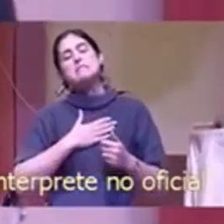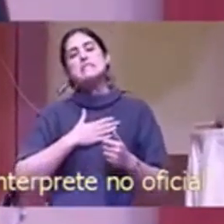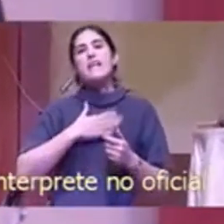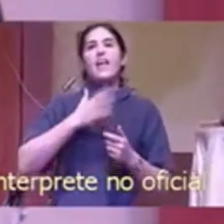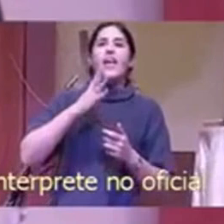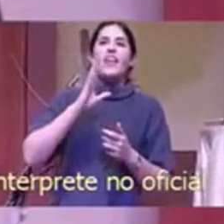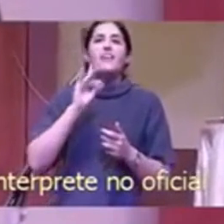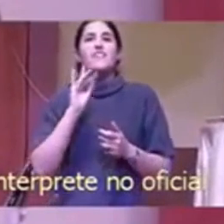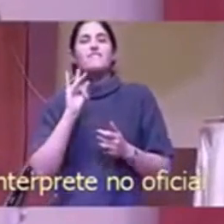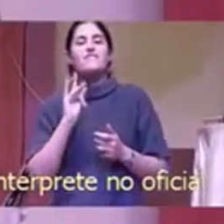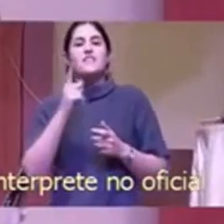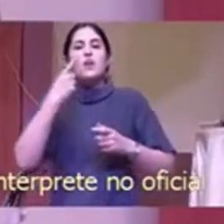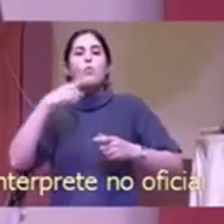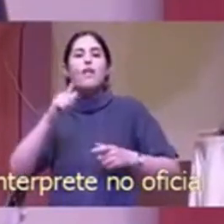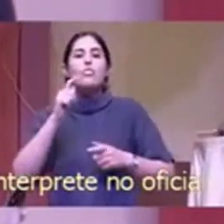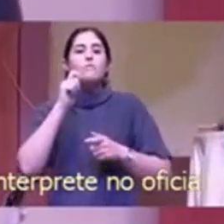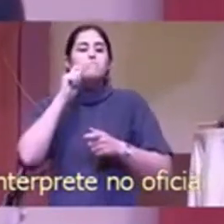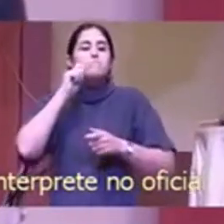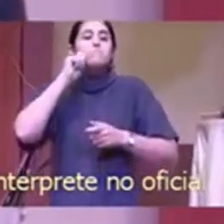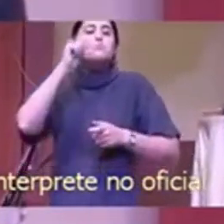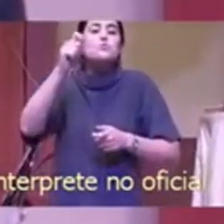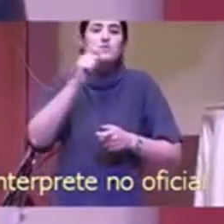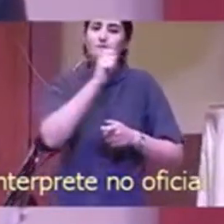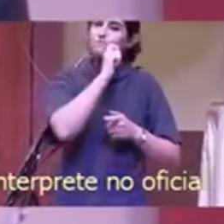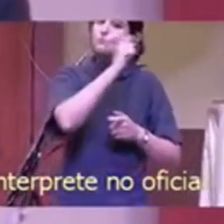saber cuándo hacer el...